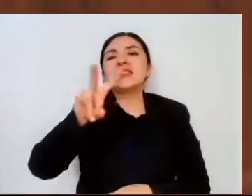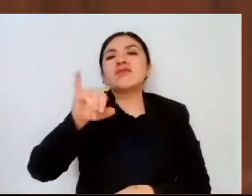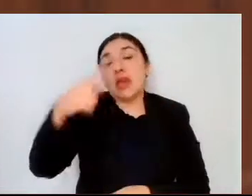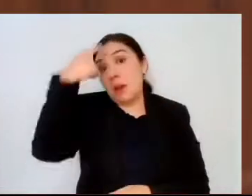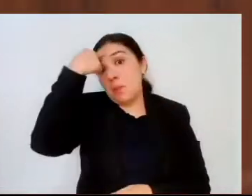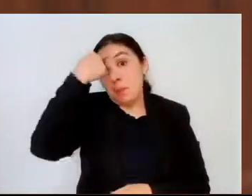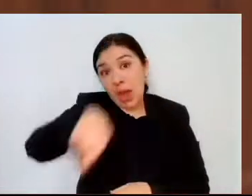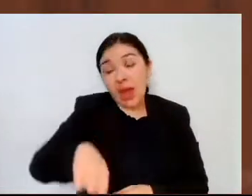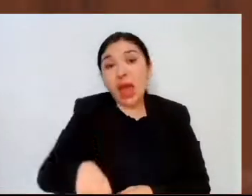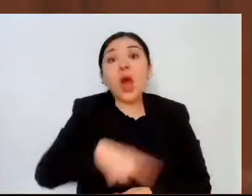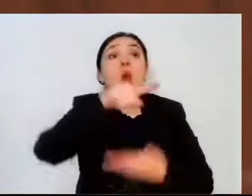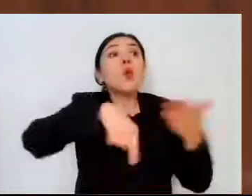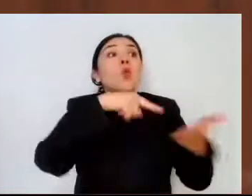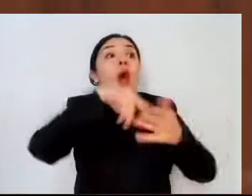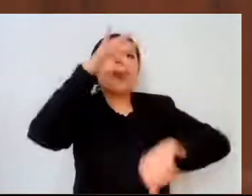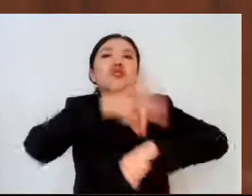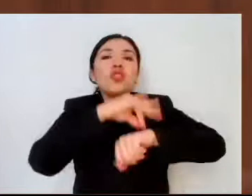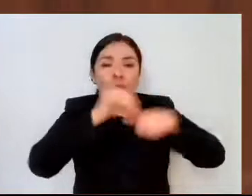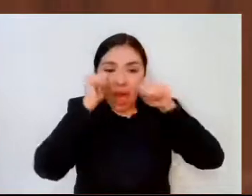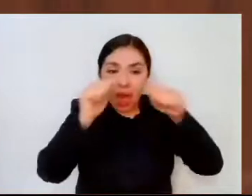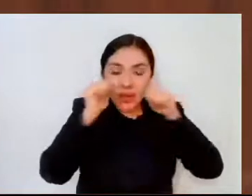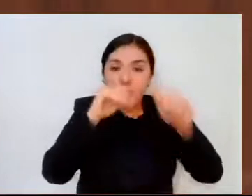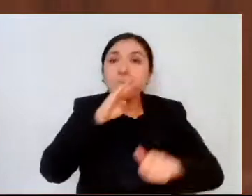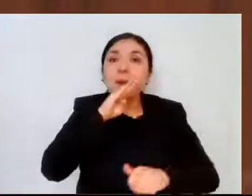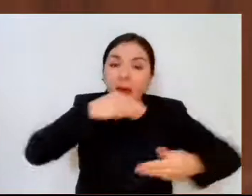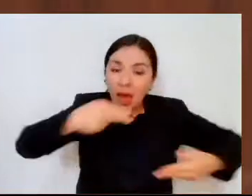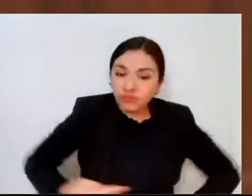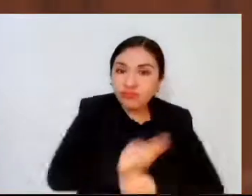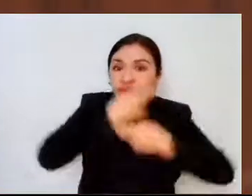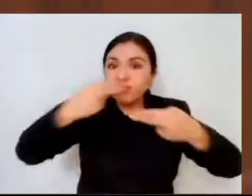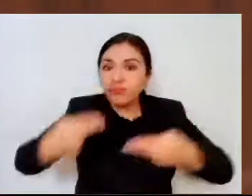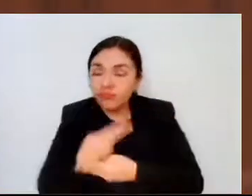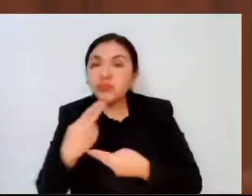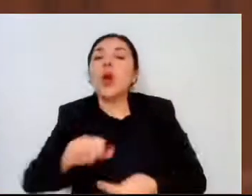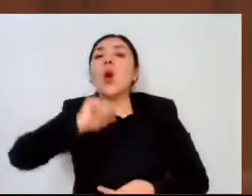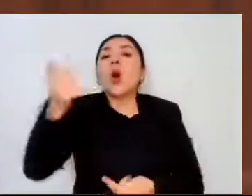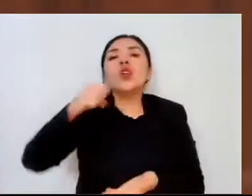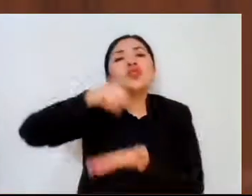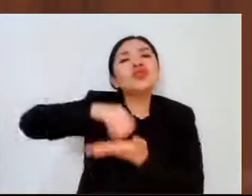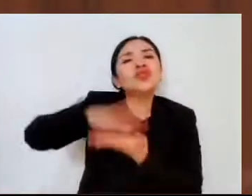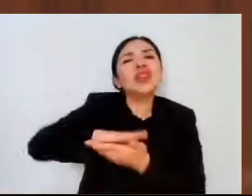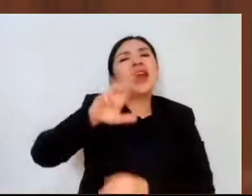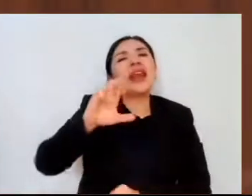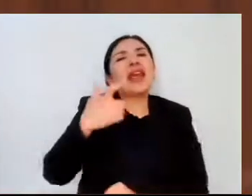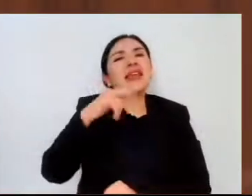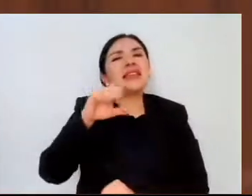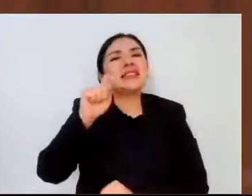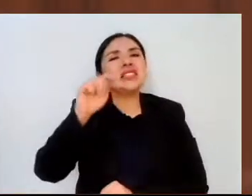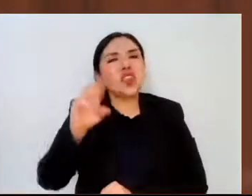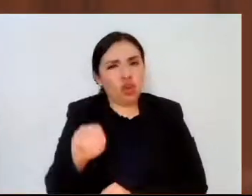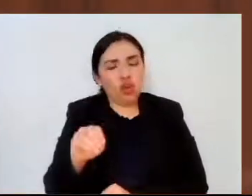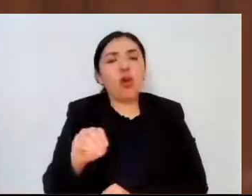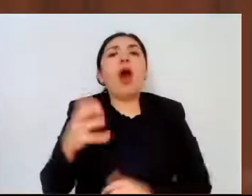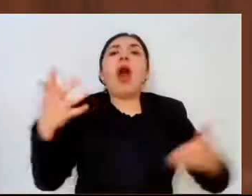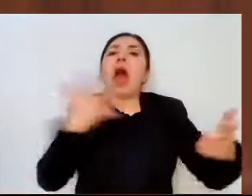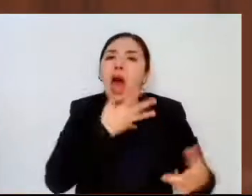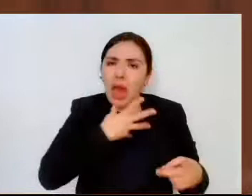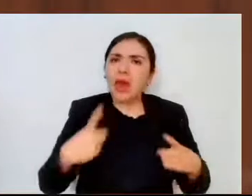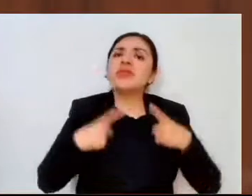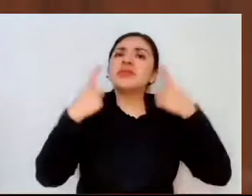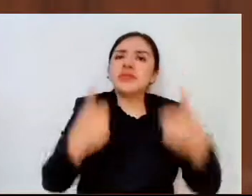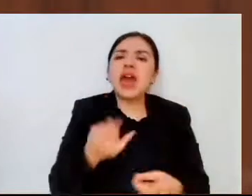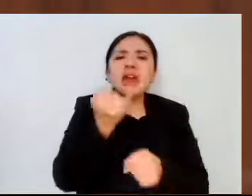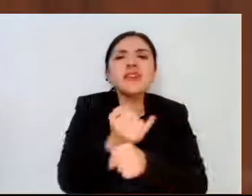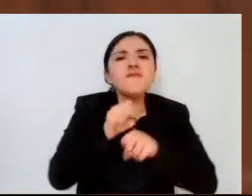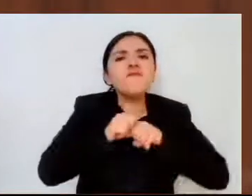clínicas materno-infantiles y las oficialías del Registro Civil se proporcione información